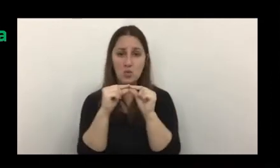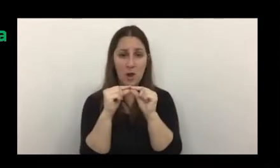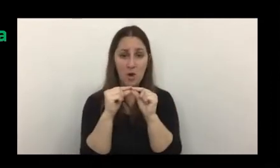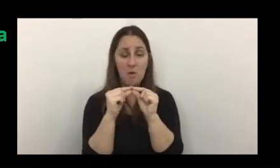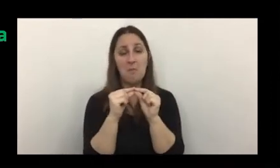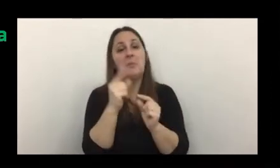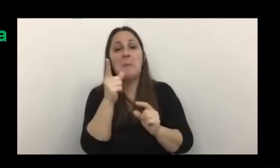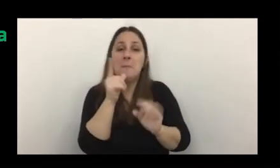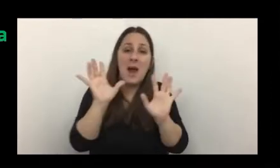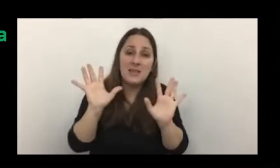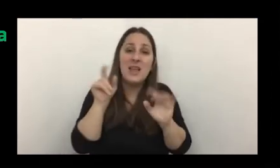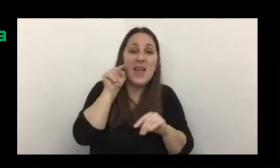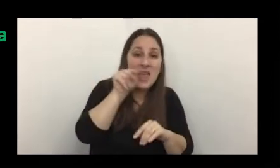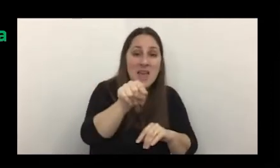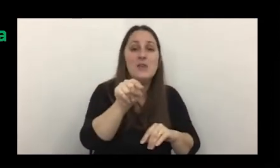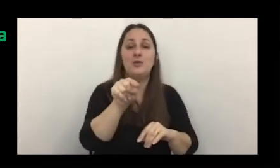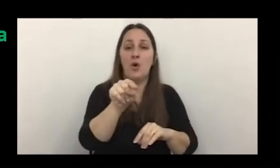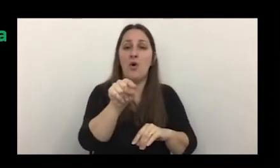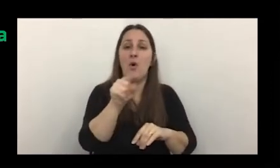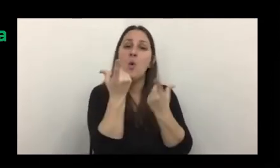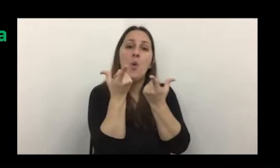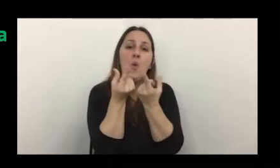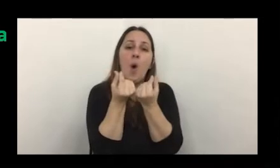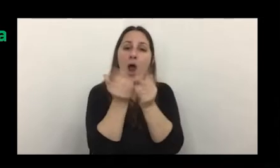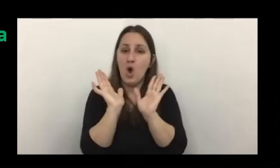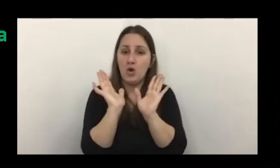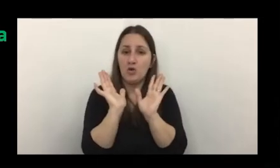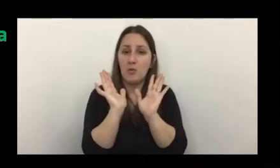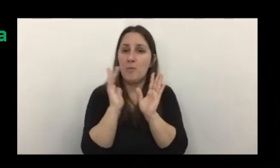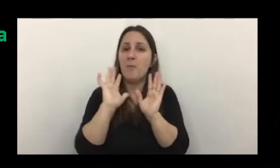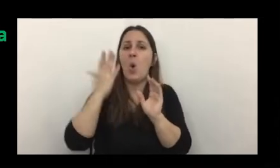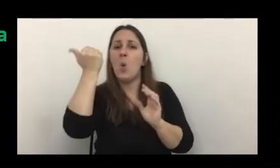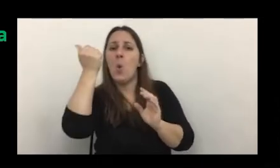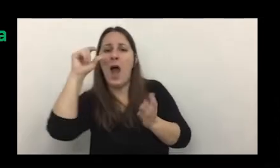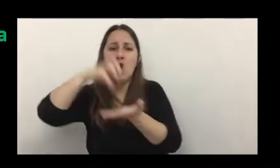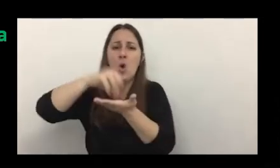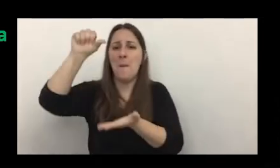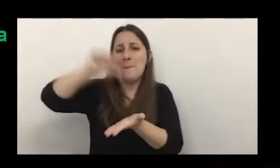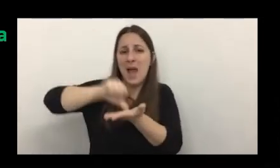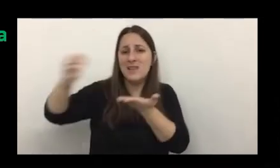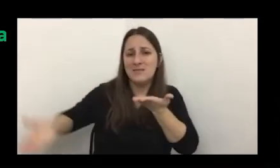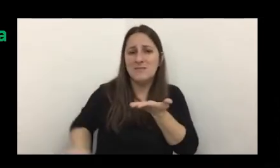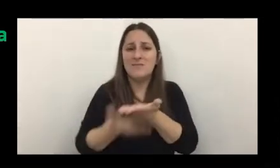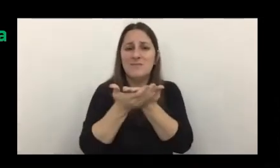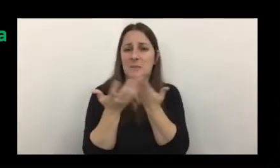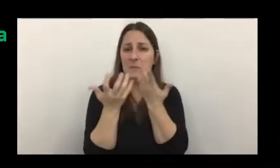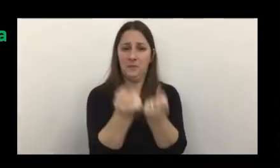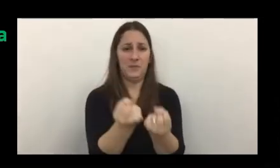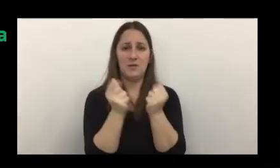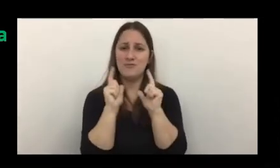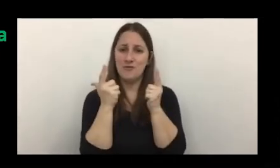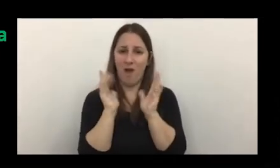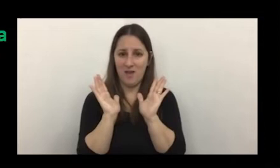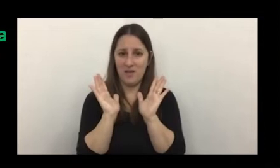como dijo Belén representa un valor que no respalda nadie y que se explica con